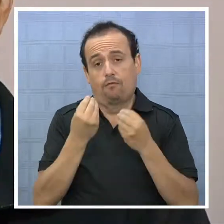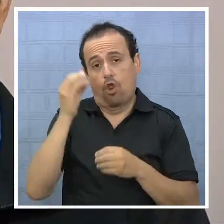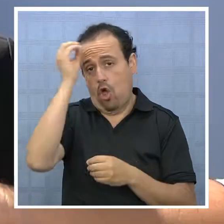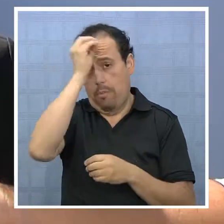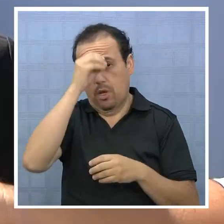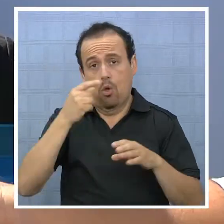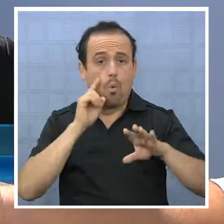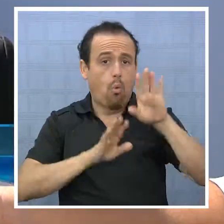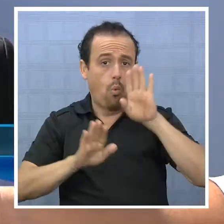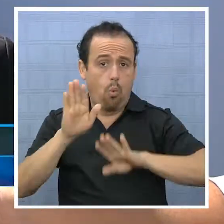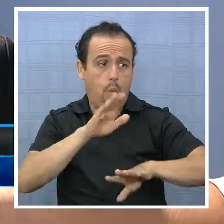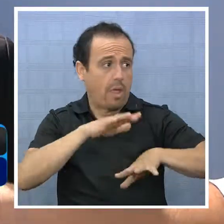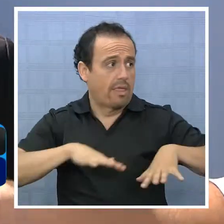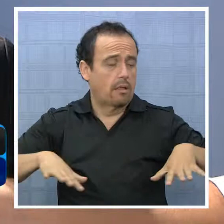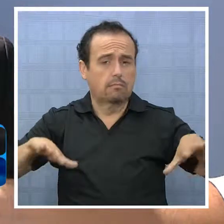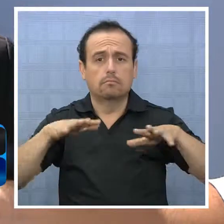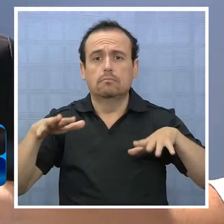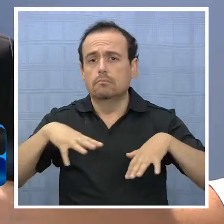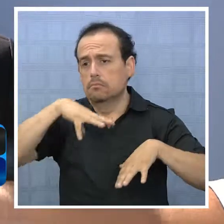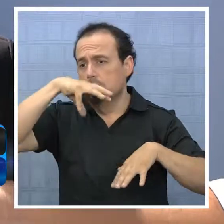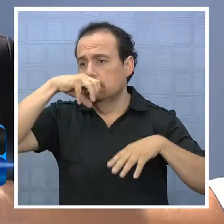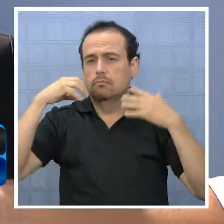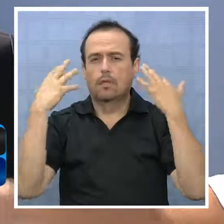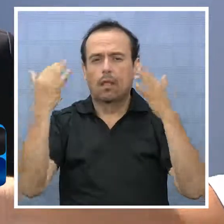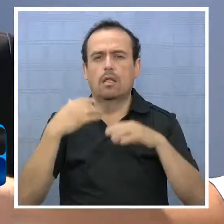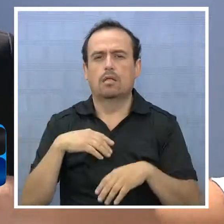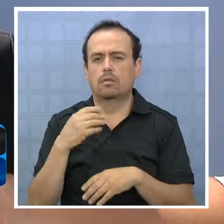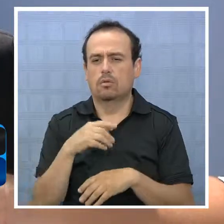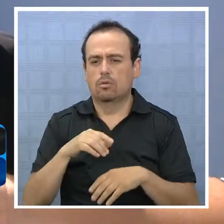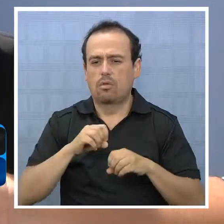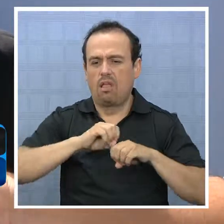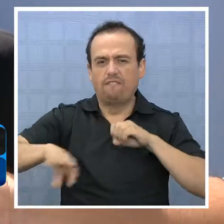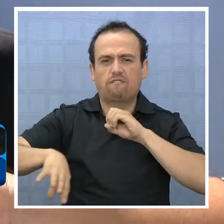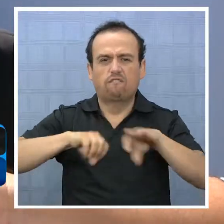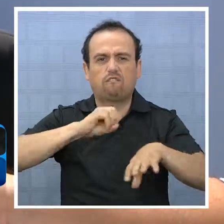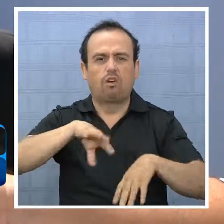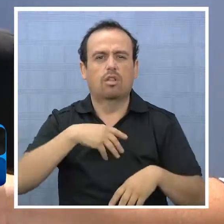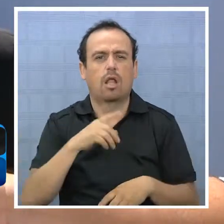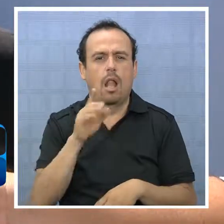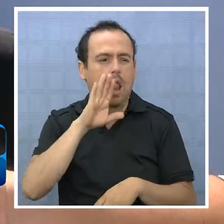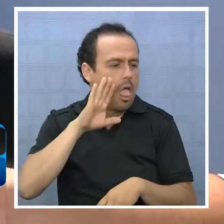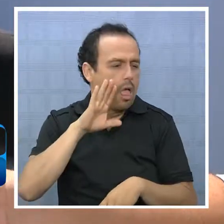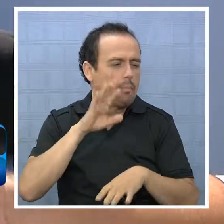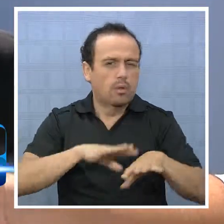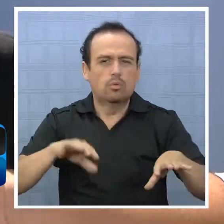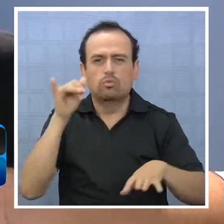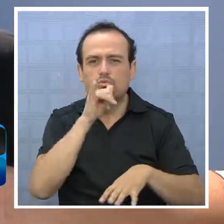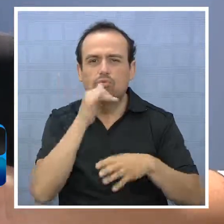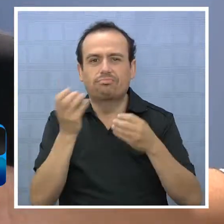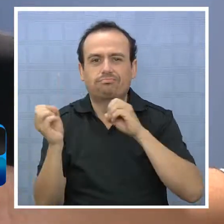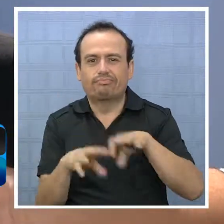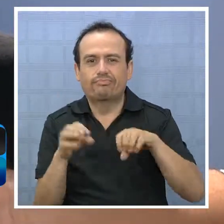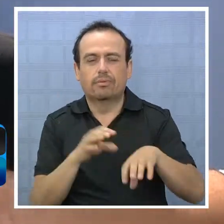cuidamos el medio ambiente y no tenemos que estar limpiando todo lo que desechan las personas,